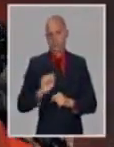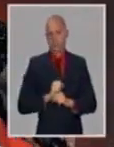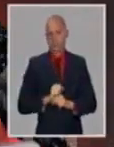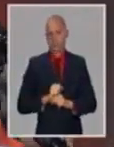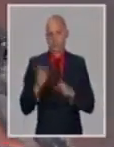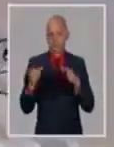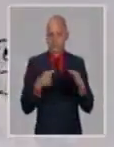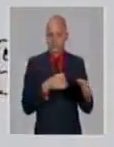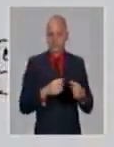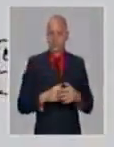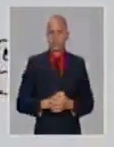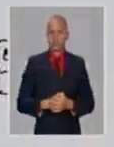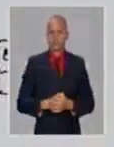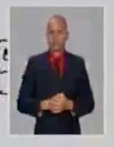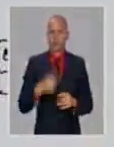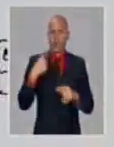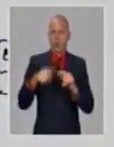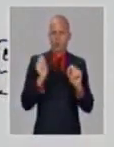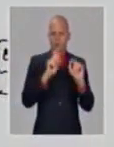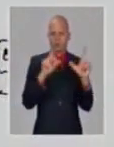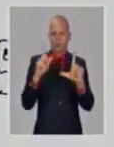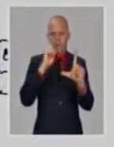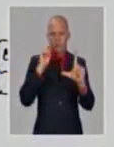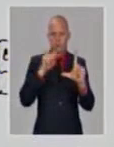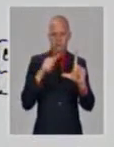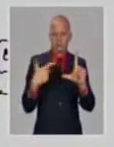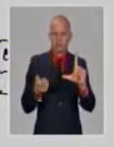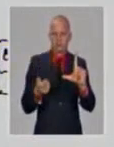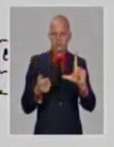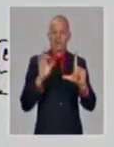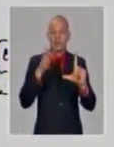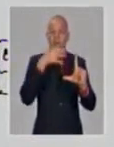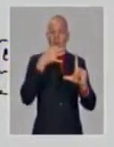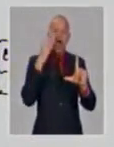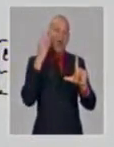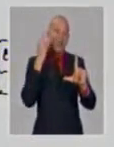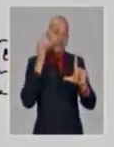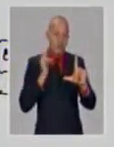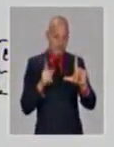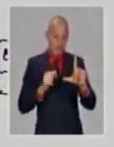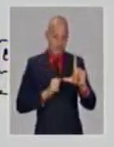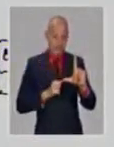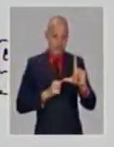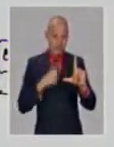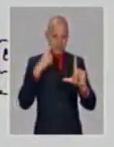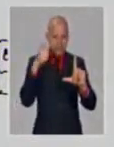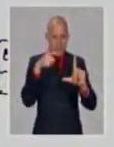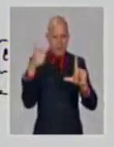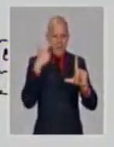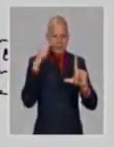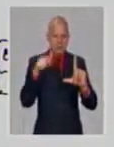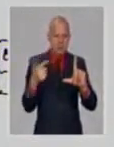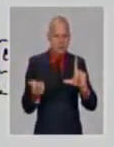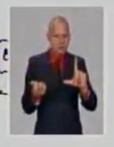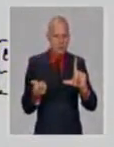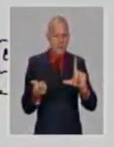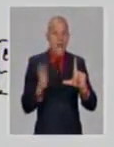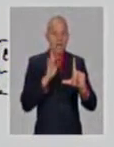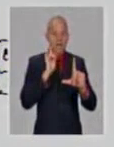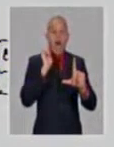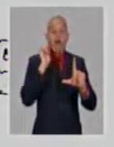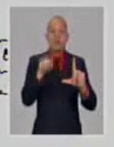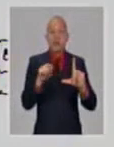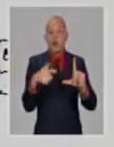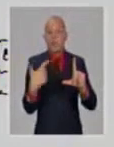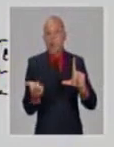gráfica, se refiere a la variante notificada en California, como ven aquí, se ha visto, la hemos detectado